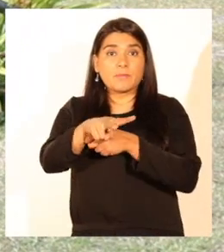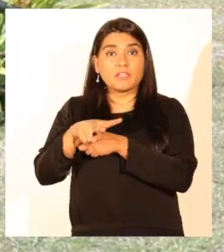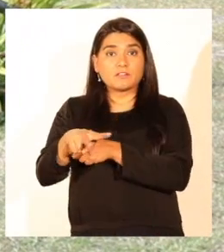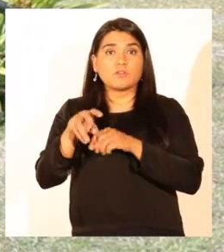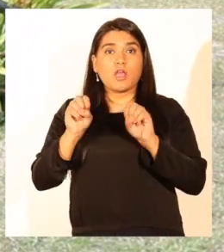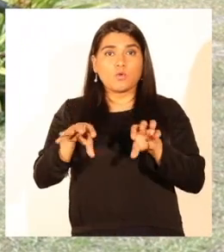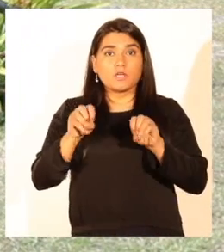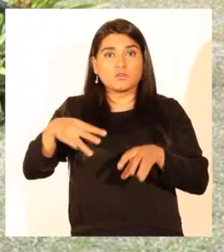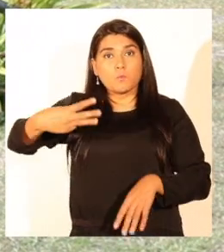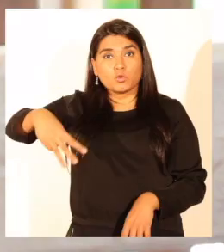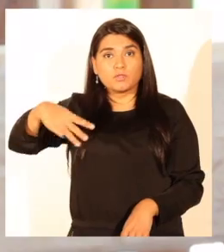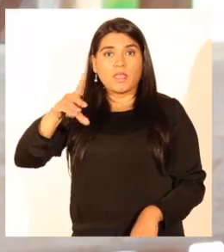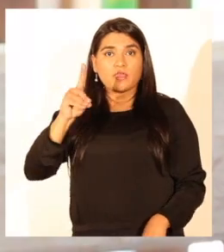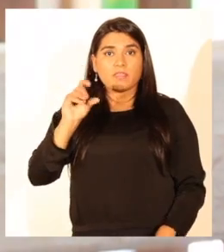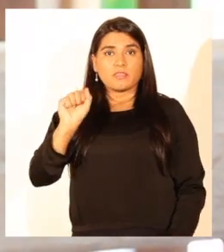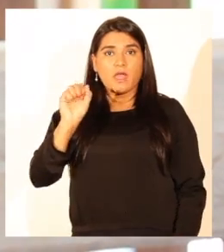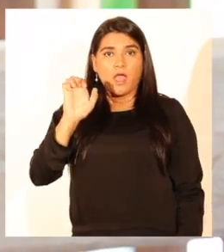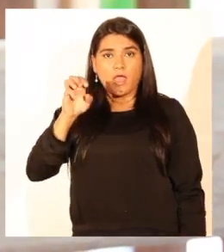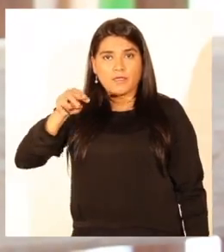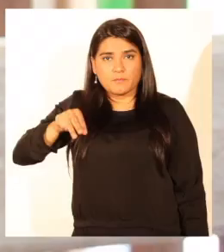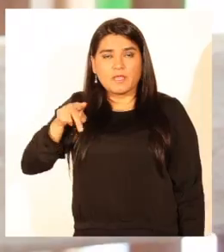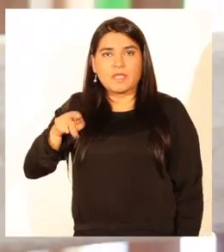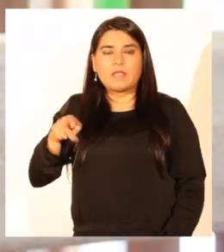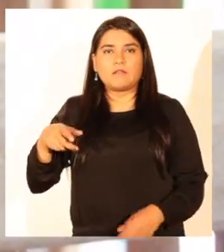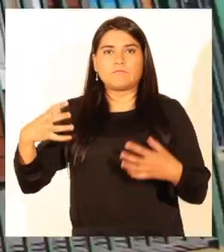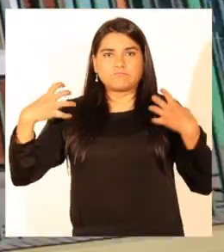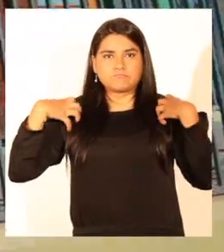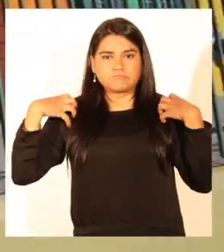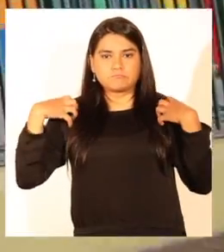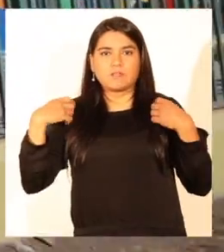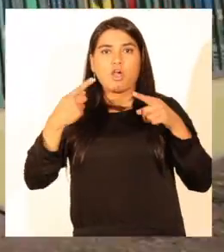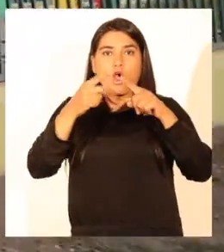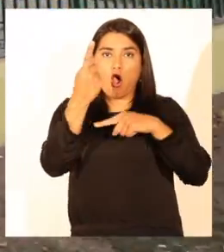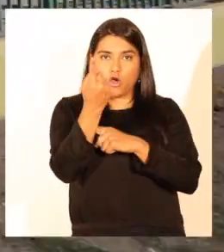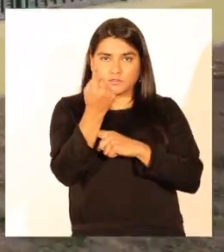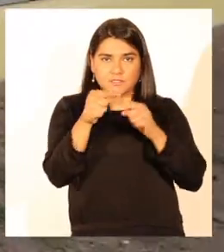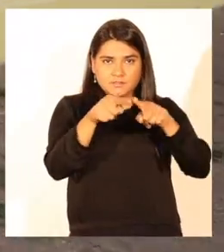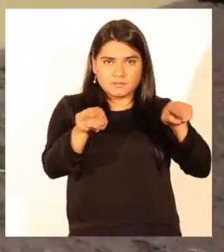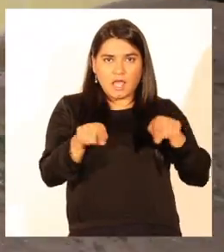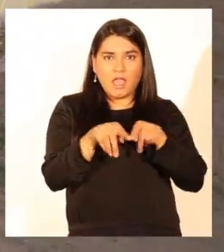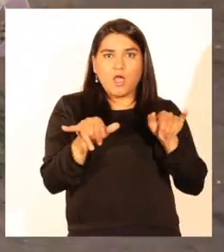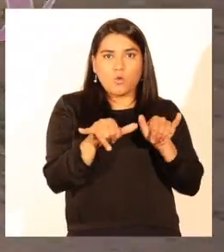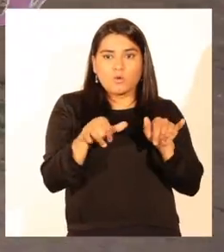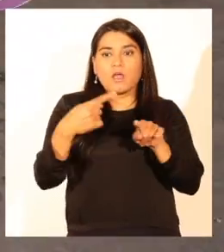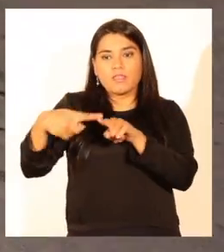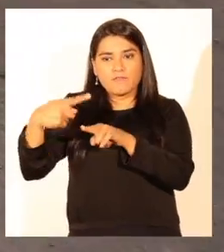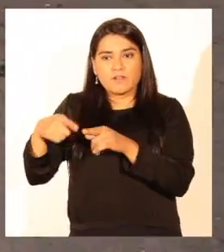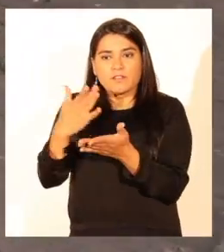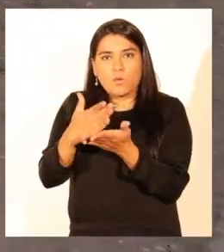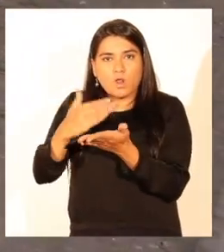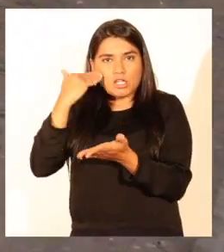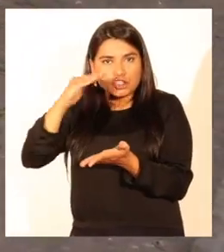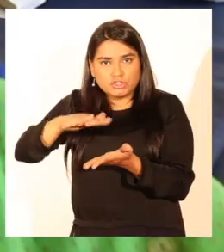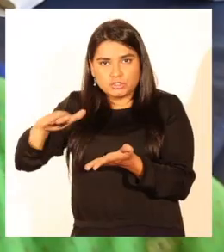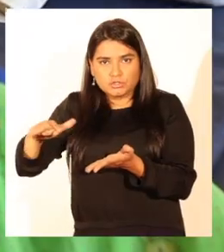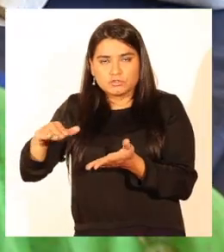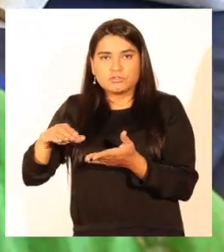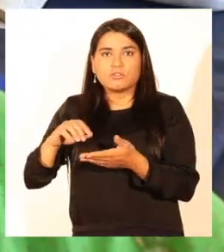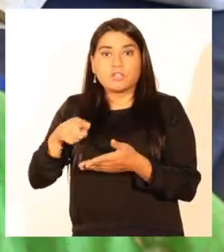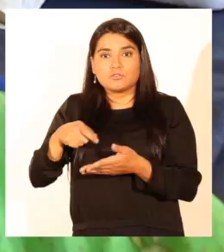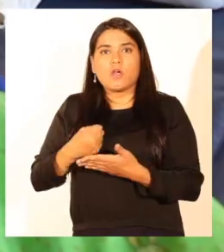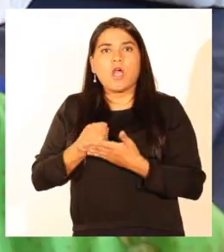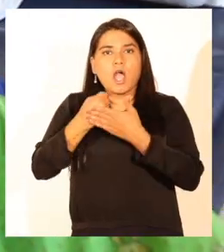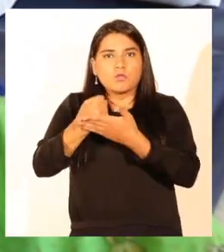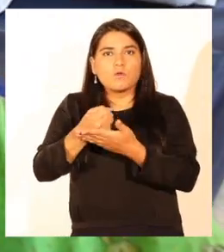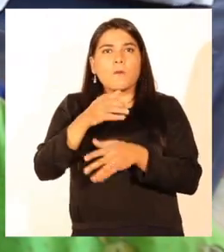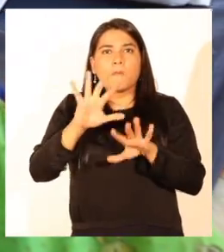de Educación Municipal, DAEM, administra 11 salas cunas y sus respectivos jardines infantiles, con una cobertura de